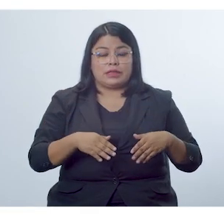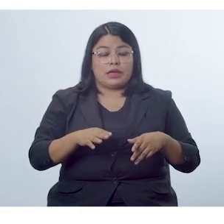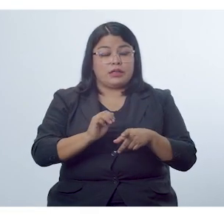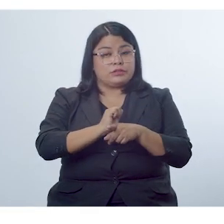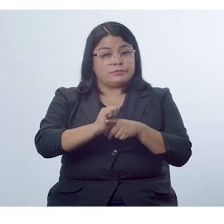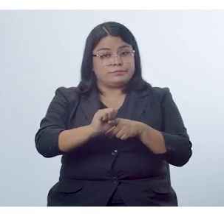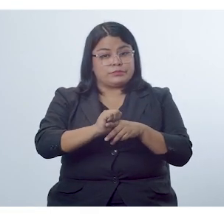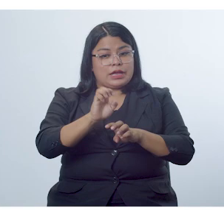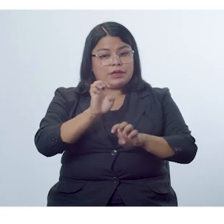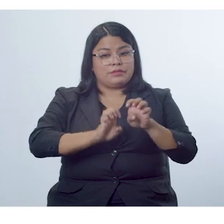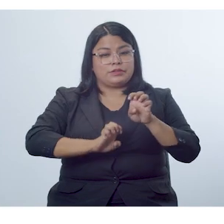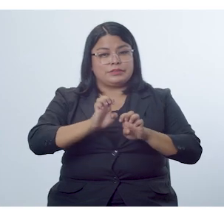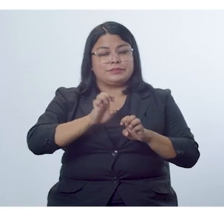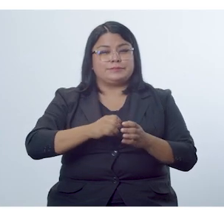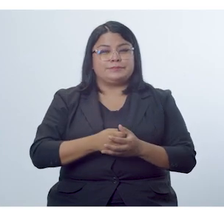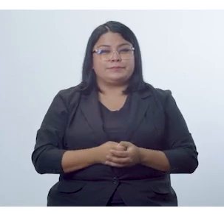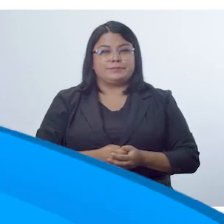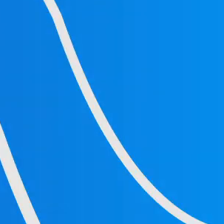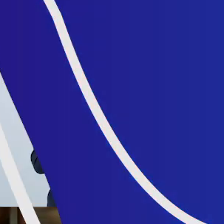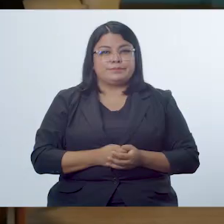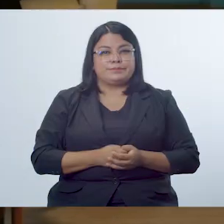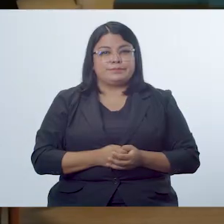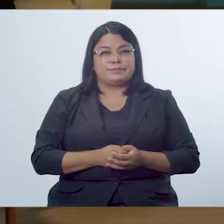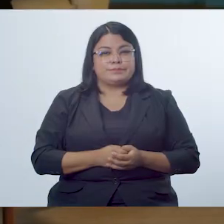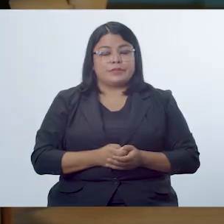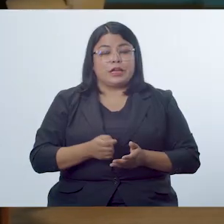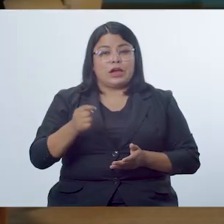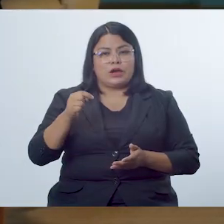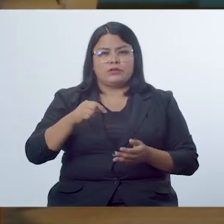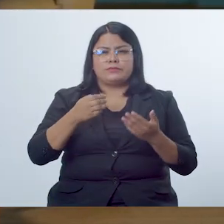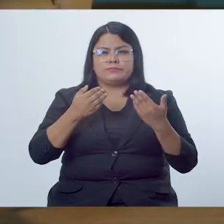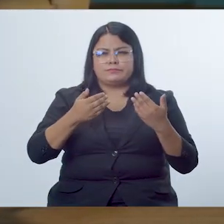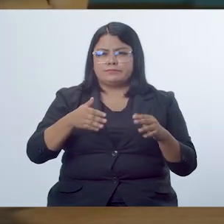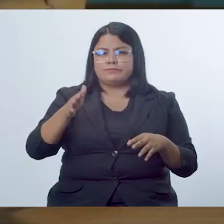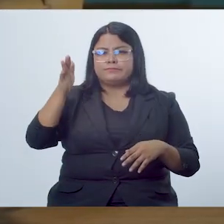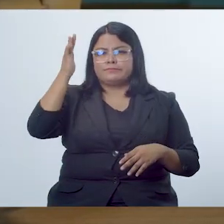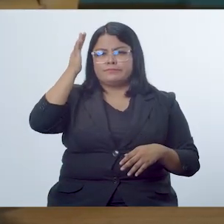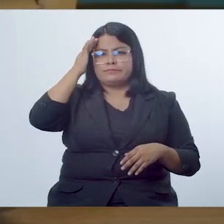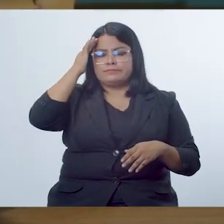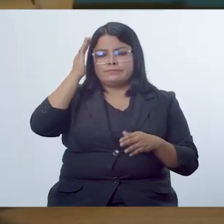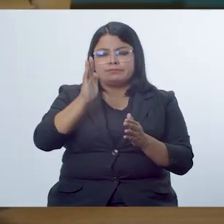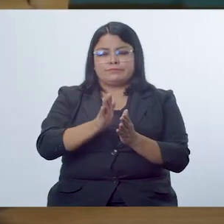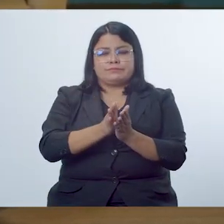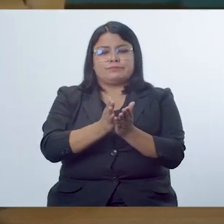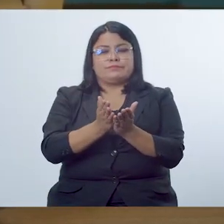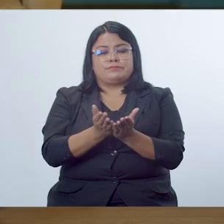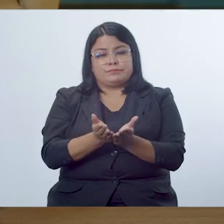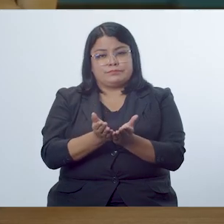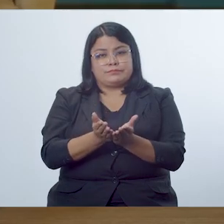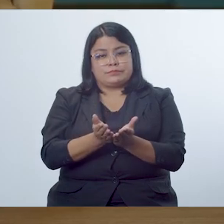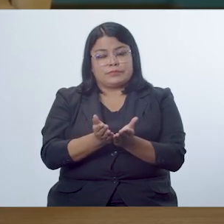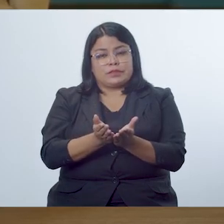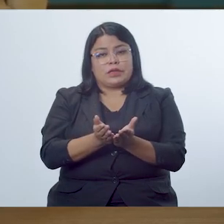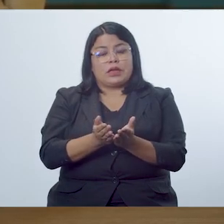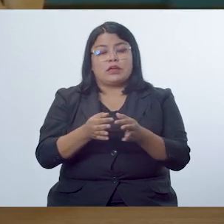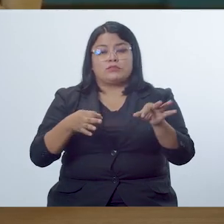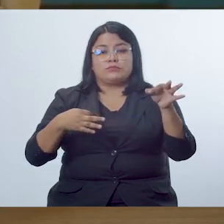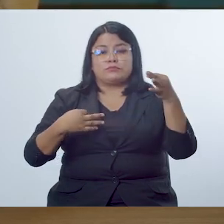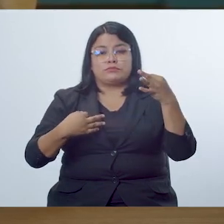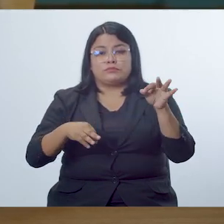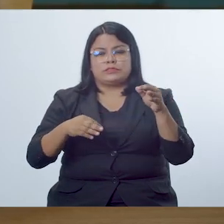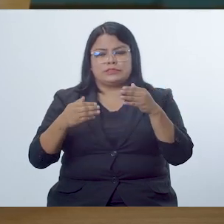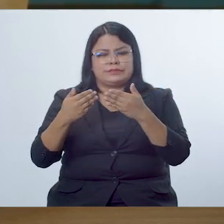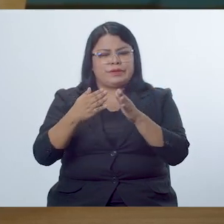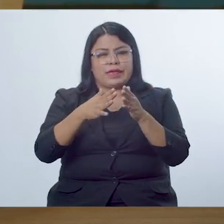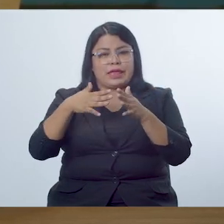ejercicios de evaluación. Ahora ya sabemos que un libro de texto es un documento que presenta una